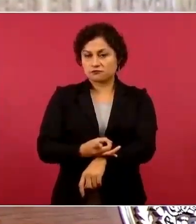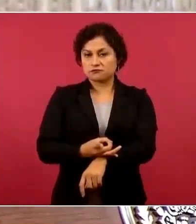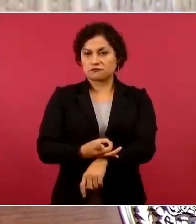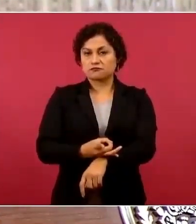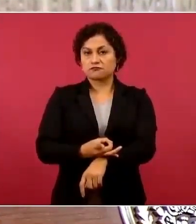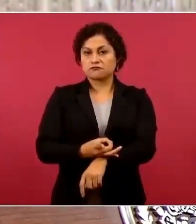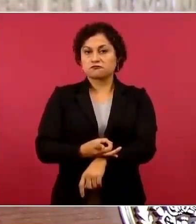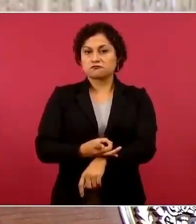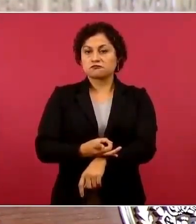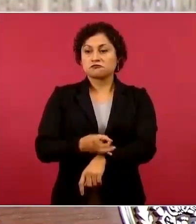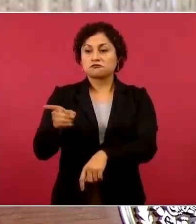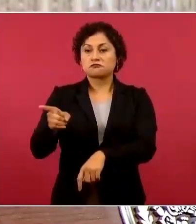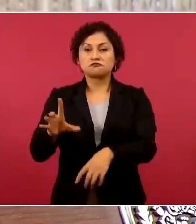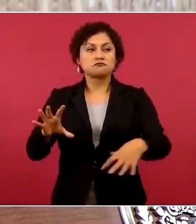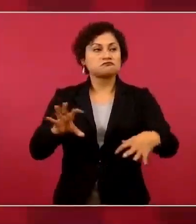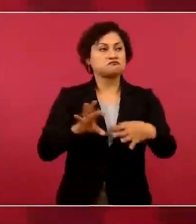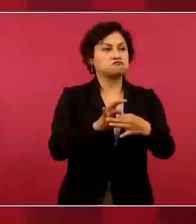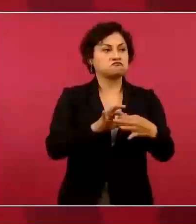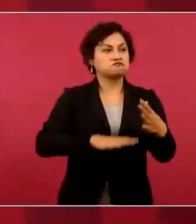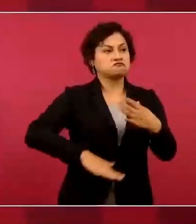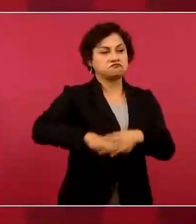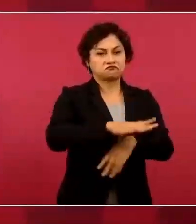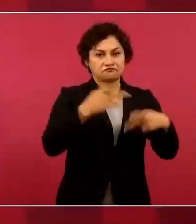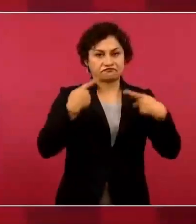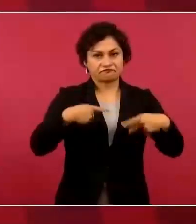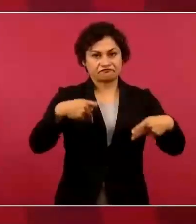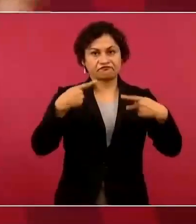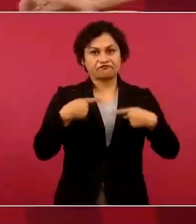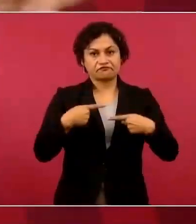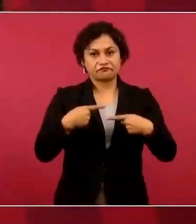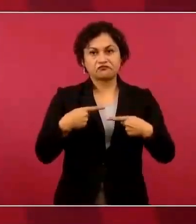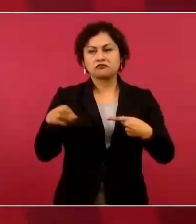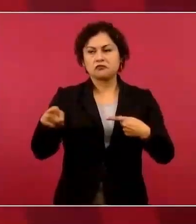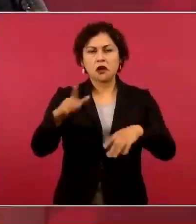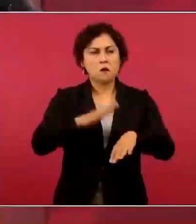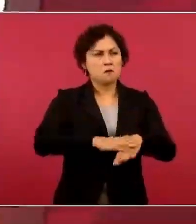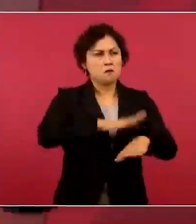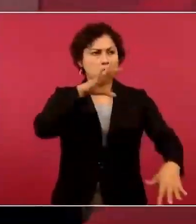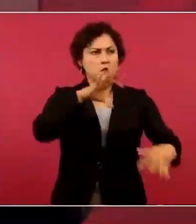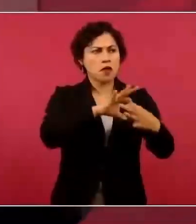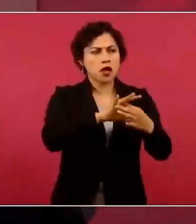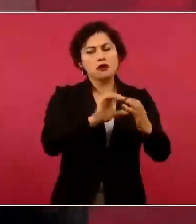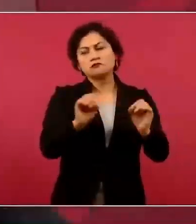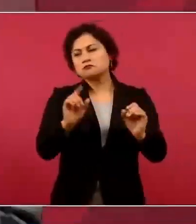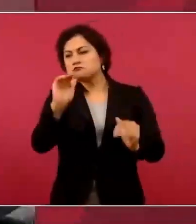gentes vinculadas al pueblo, unos más, otros menos, pero todos.